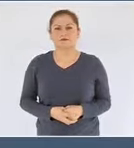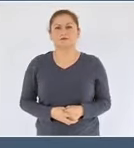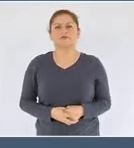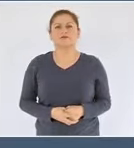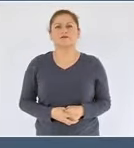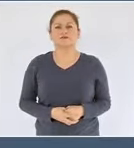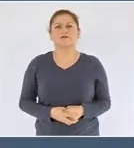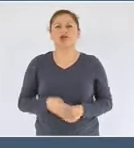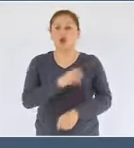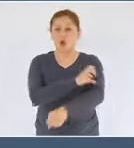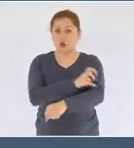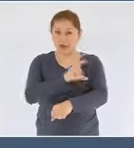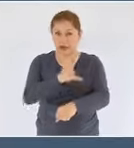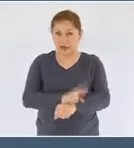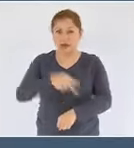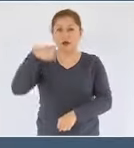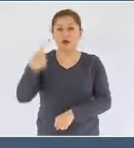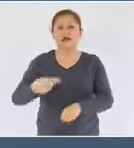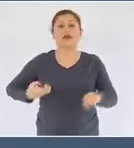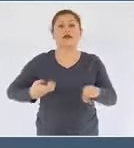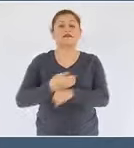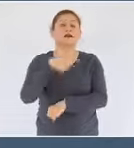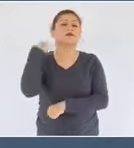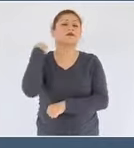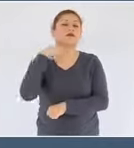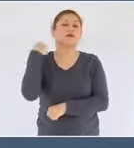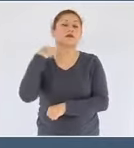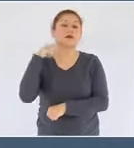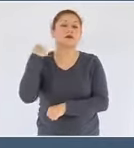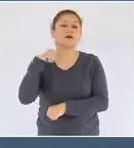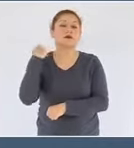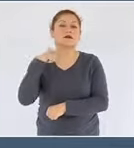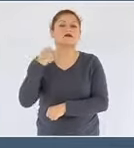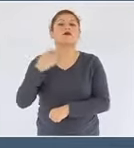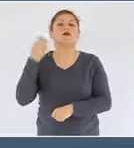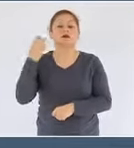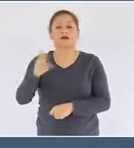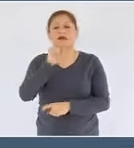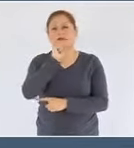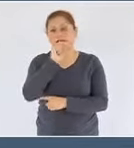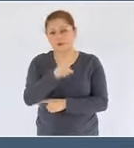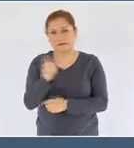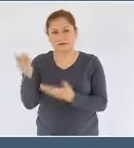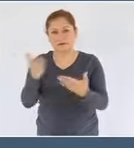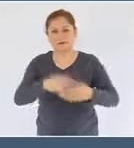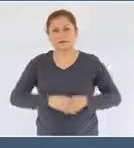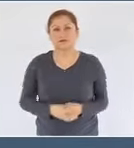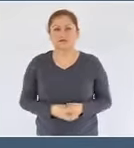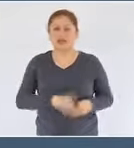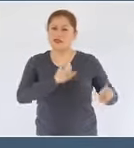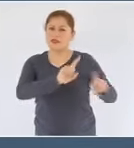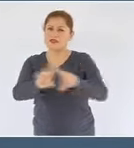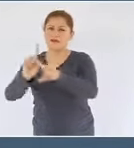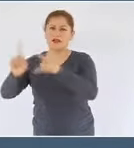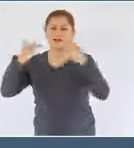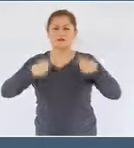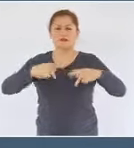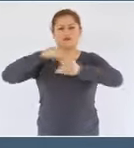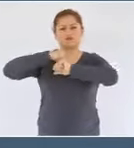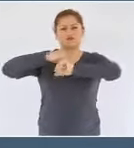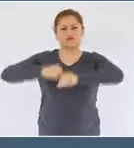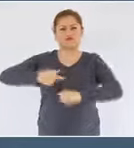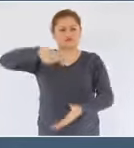gobernador del estado de Tabasco, presidente municipal del centro, autoridades ejidales y delegados